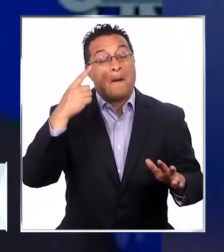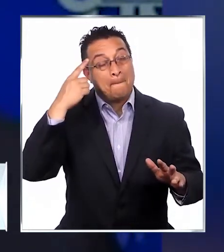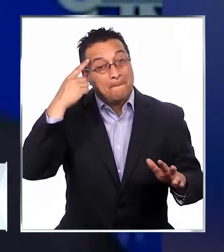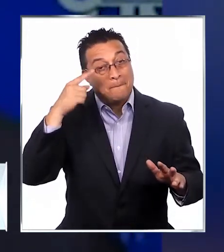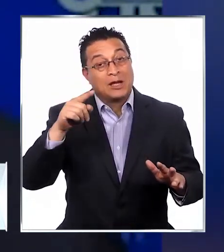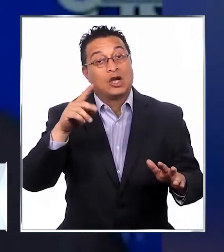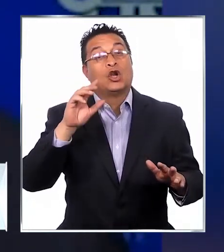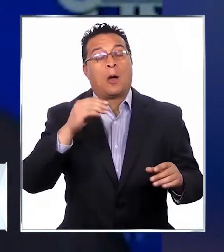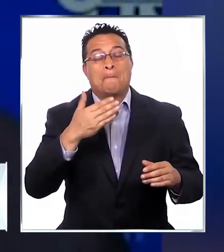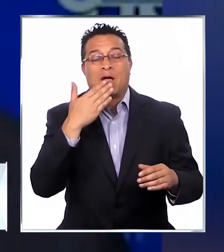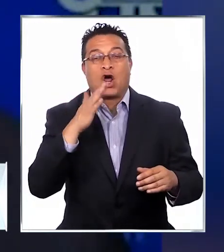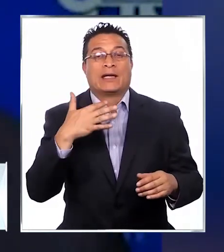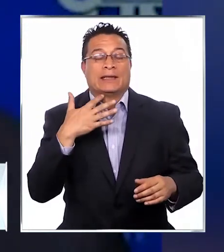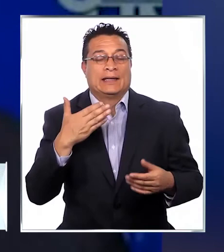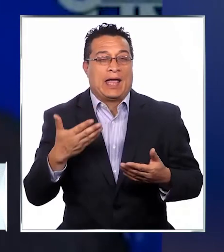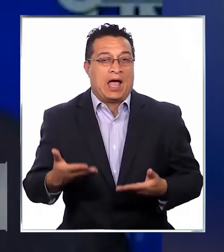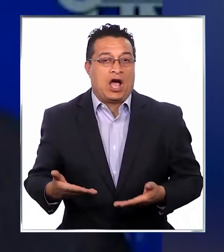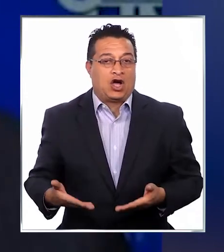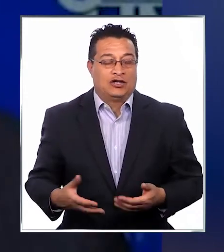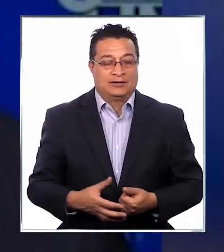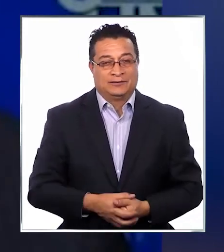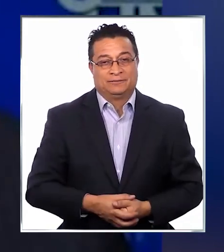mucho mejor de lo que estamos ahora.